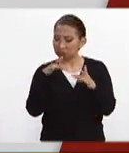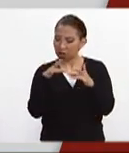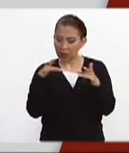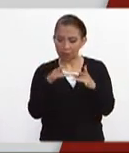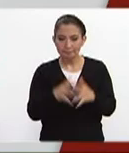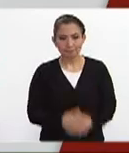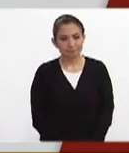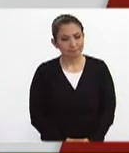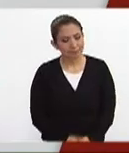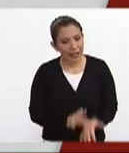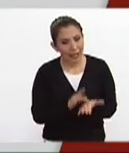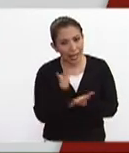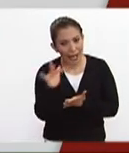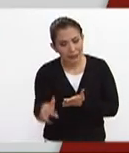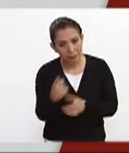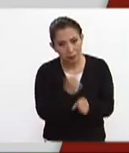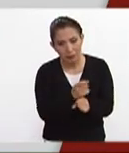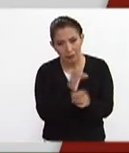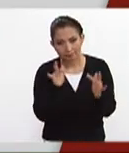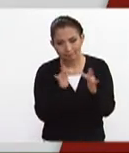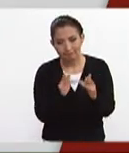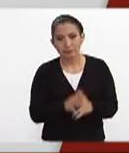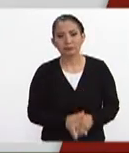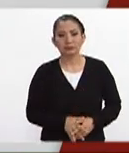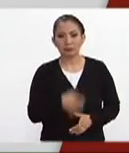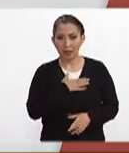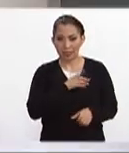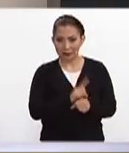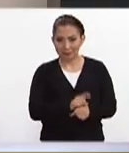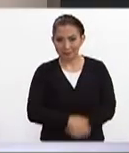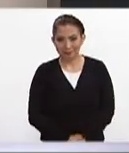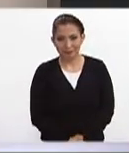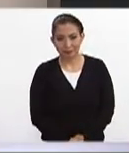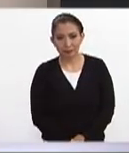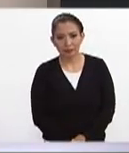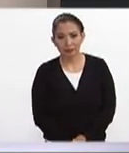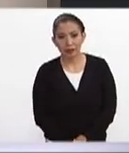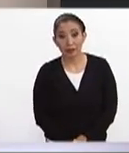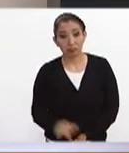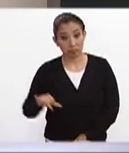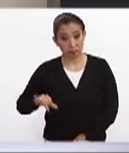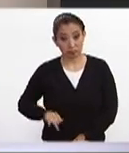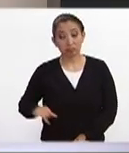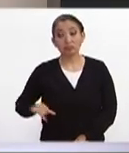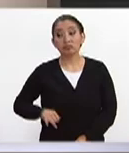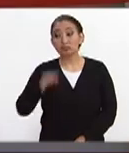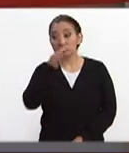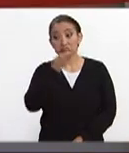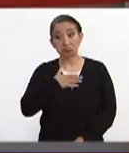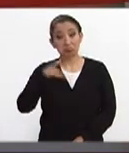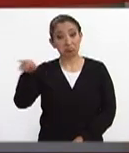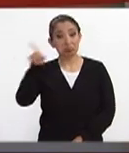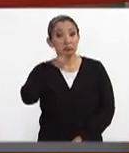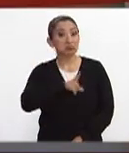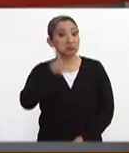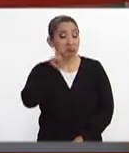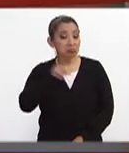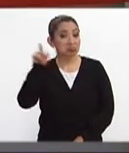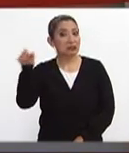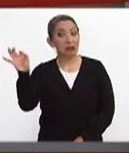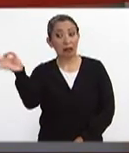comunicación gracias por este primer enlace muy fuerte pues sí interesante lo que nos dice ya aquí la